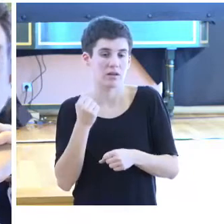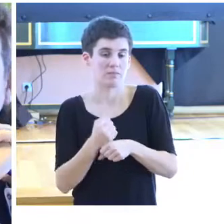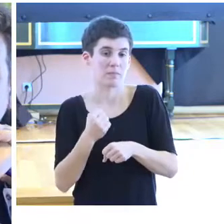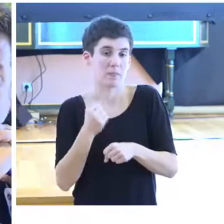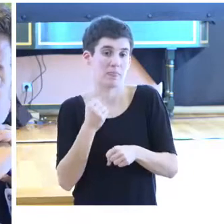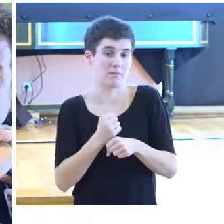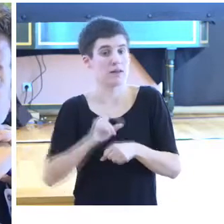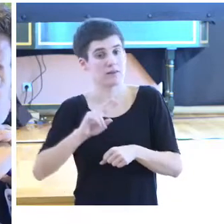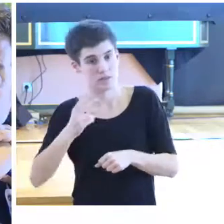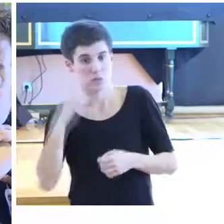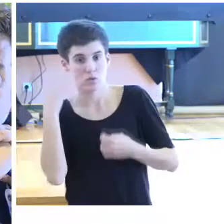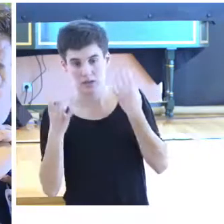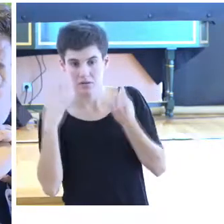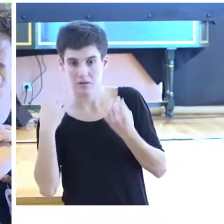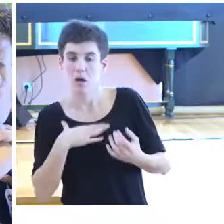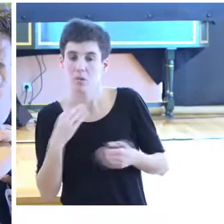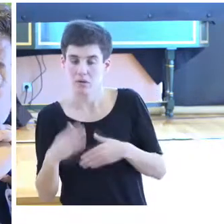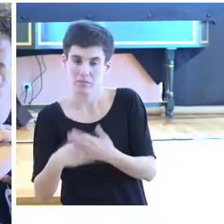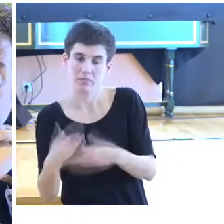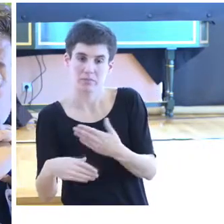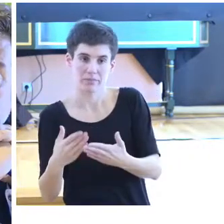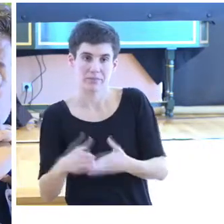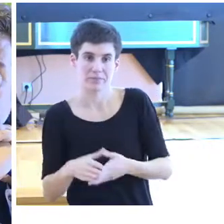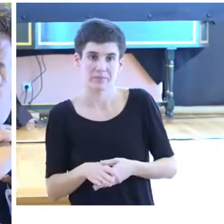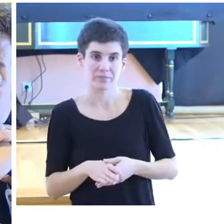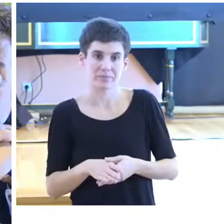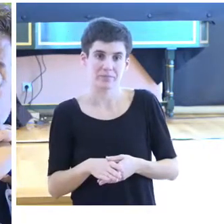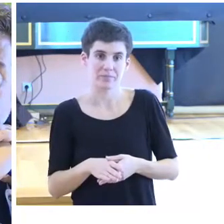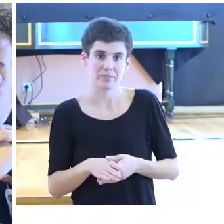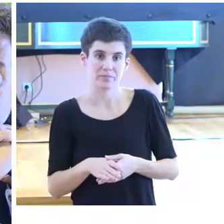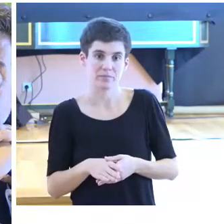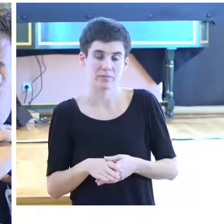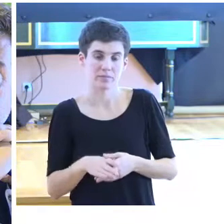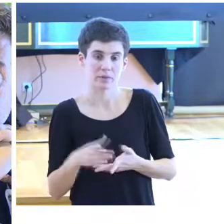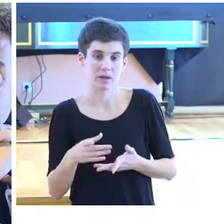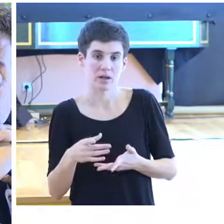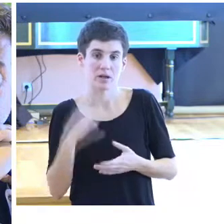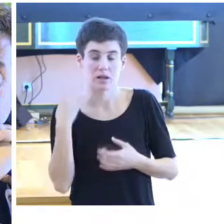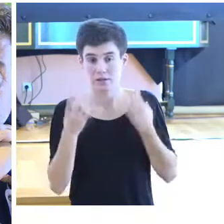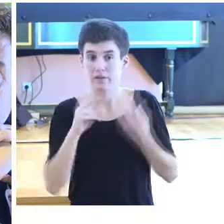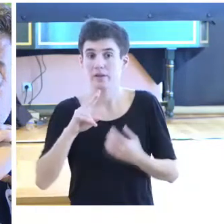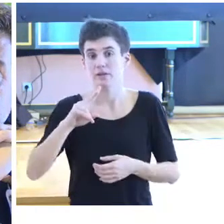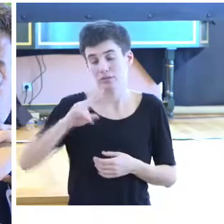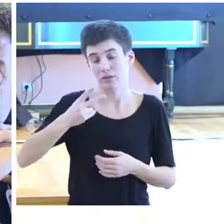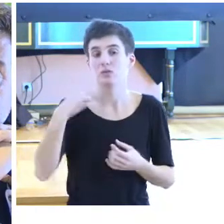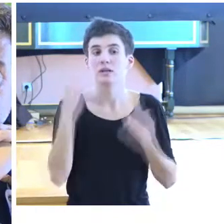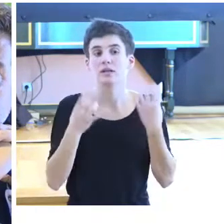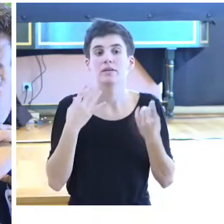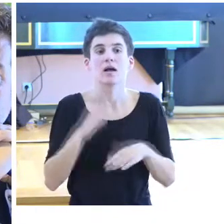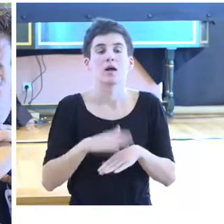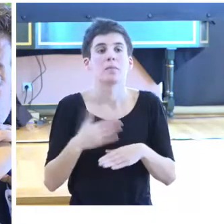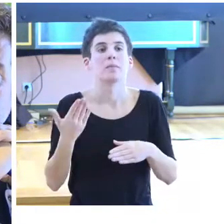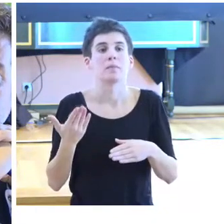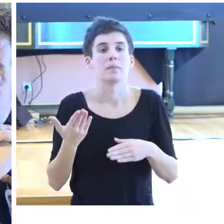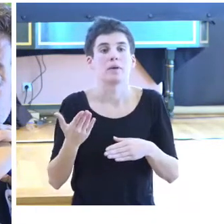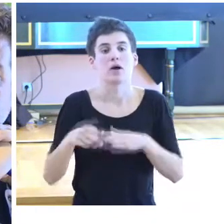segunda actividad, que lo que sirven es para hacer una mayor eficiencia